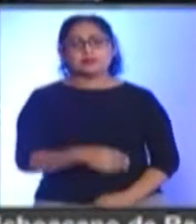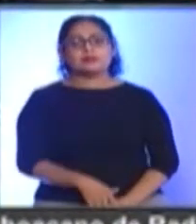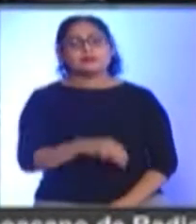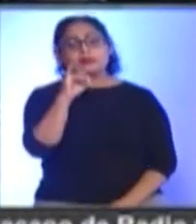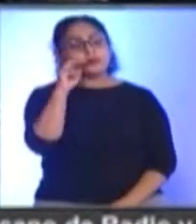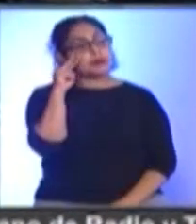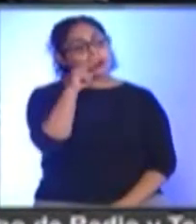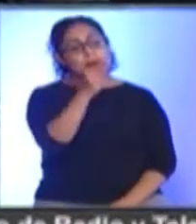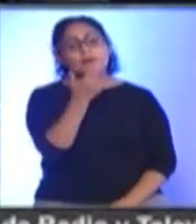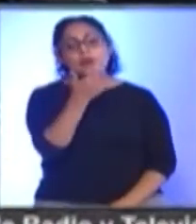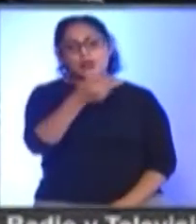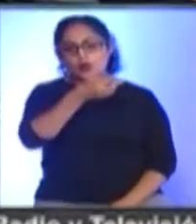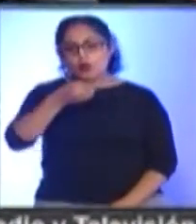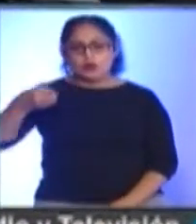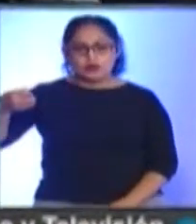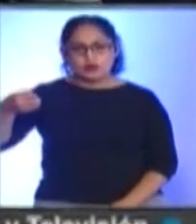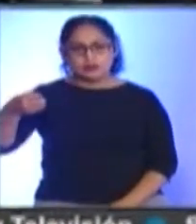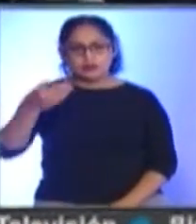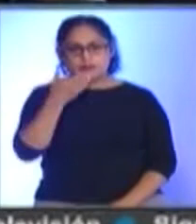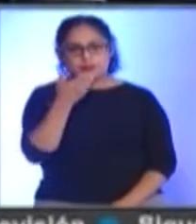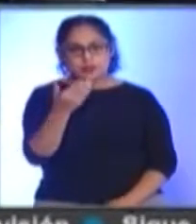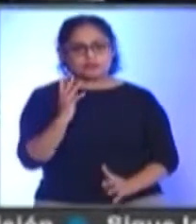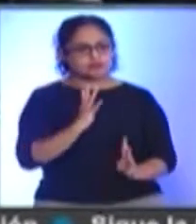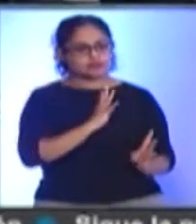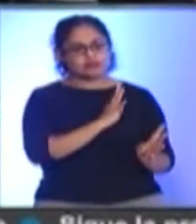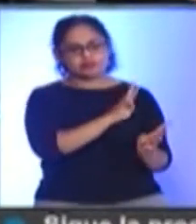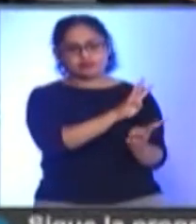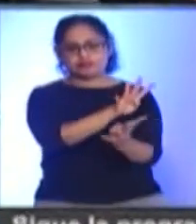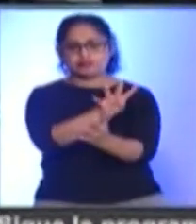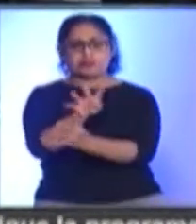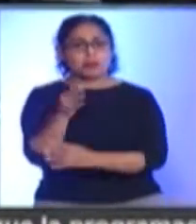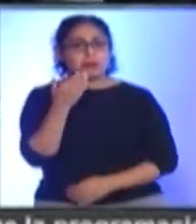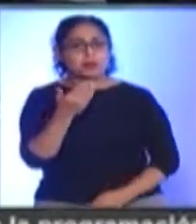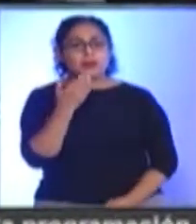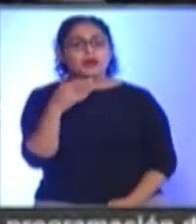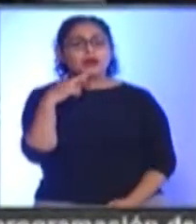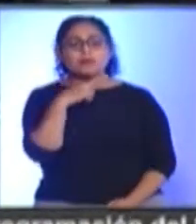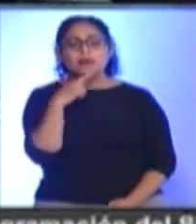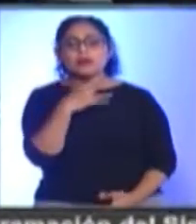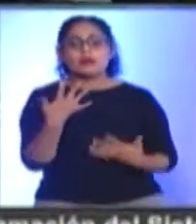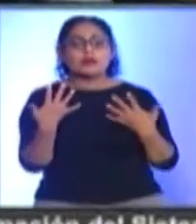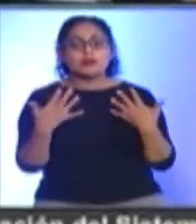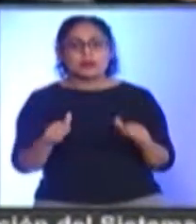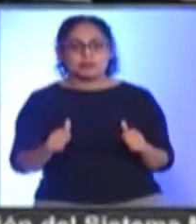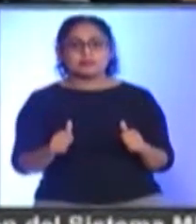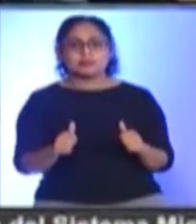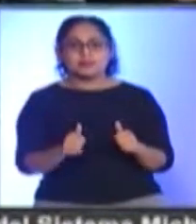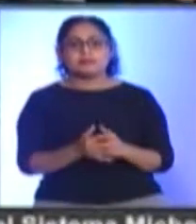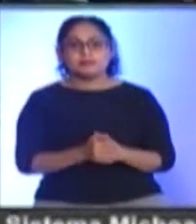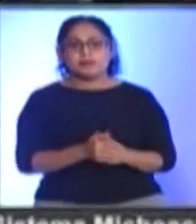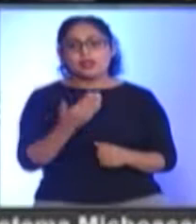estado ordenada la fila hasta llegar aquí Muy rápido ha avanzado la fila y ya Gracias a Dios ya estoy aquí Pues